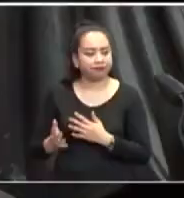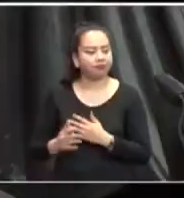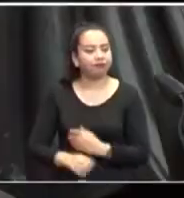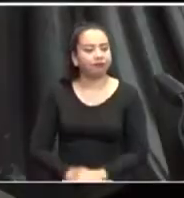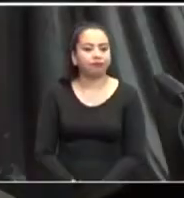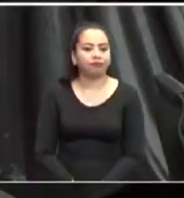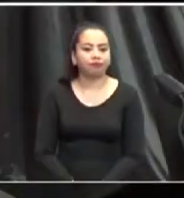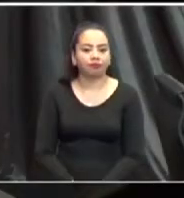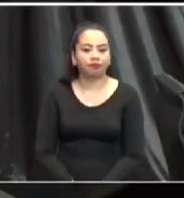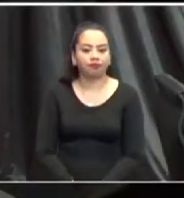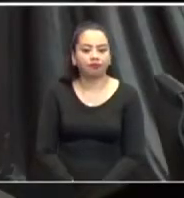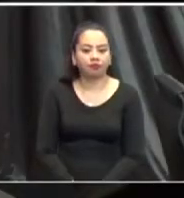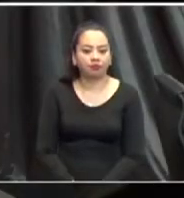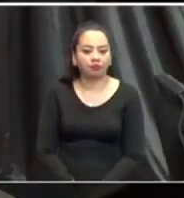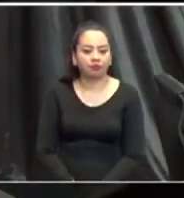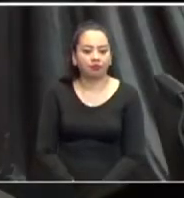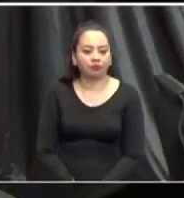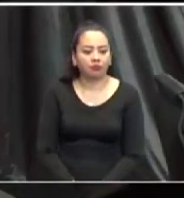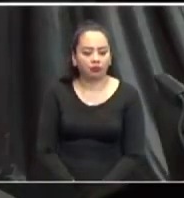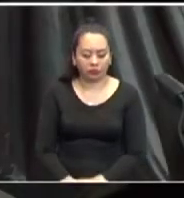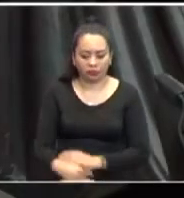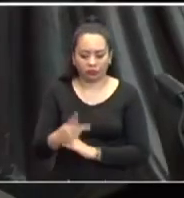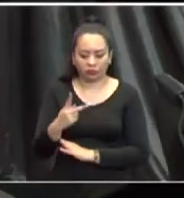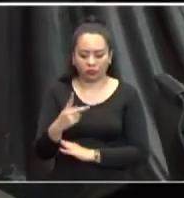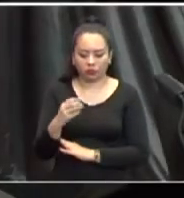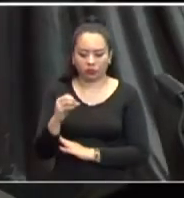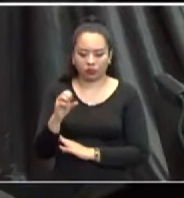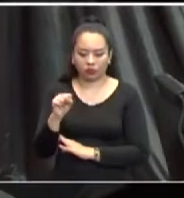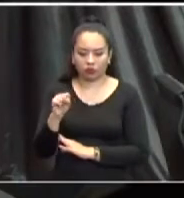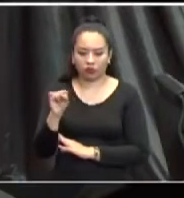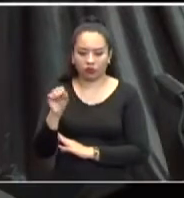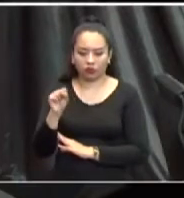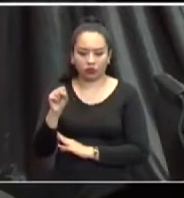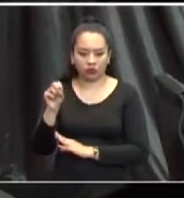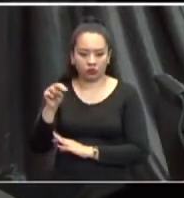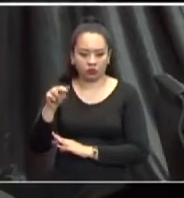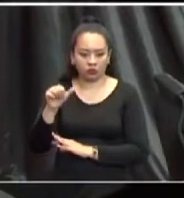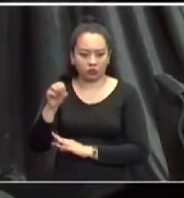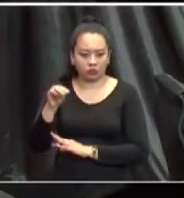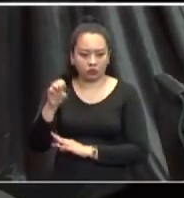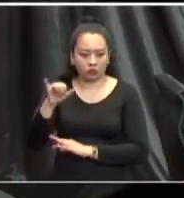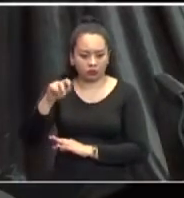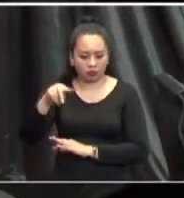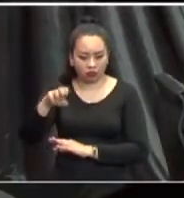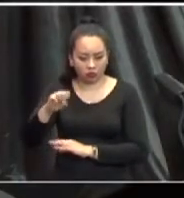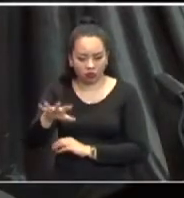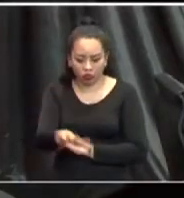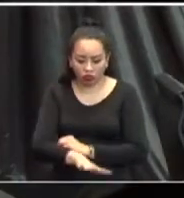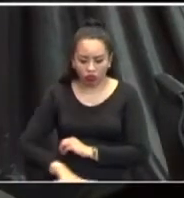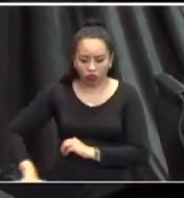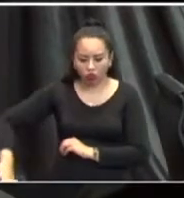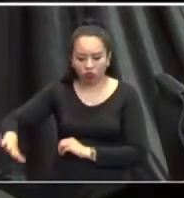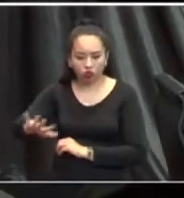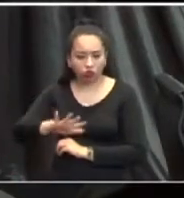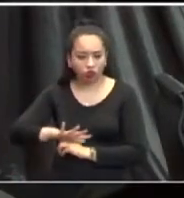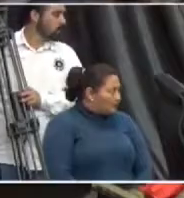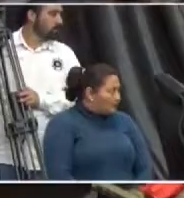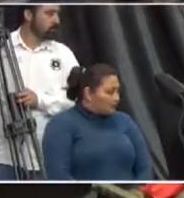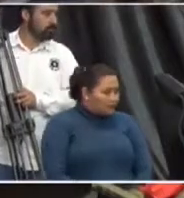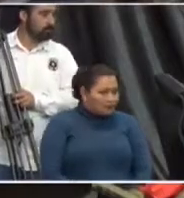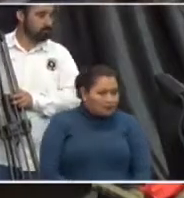realizado por la asociación Yo Observo Cajeme, donde para este 2019, para el legislativo se aprobó 651 millones 632 mil